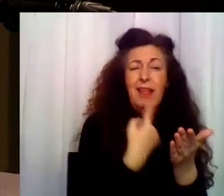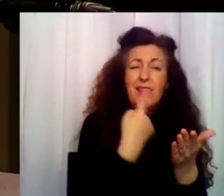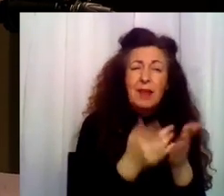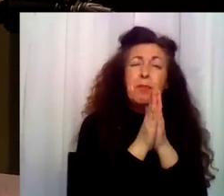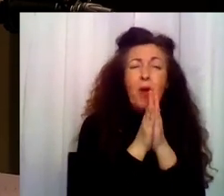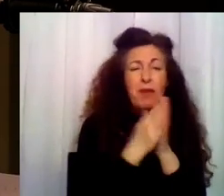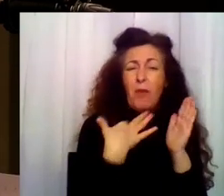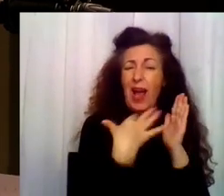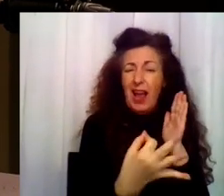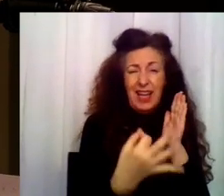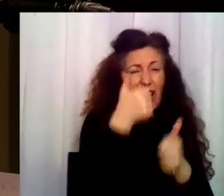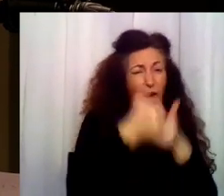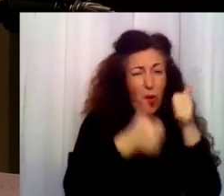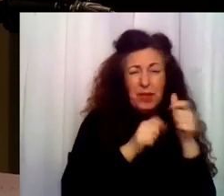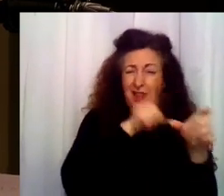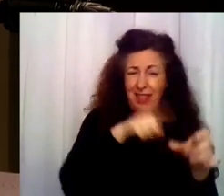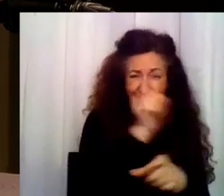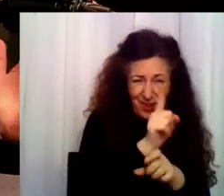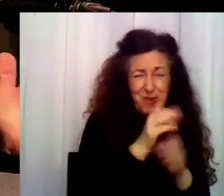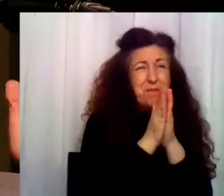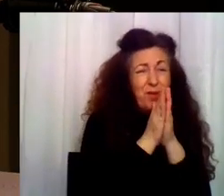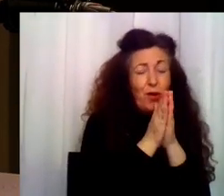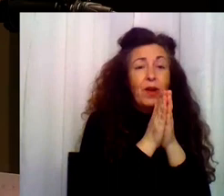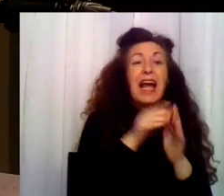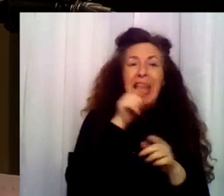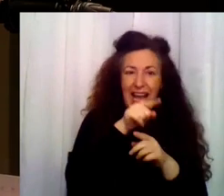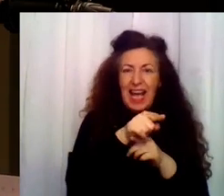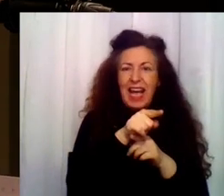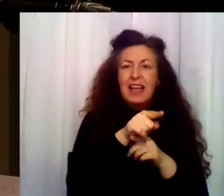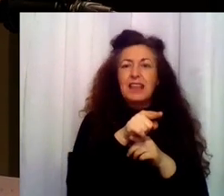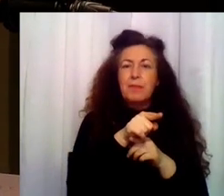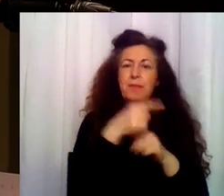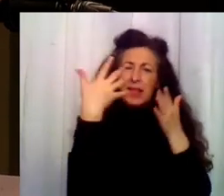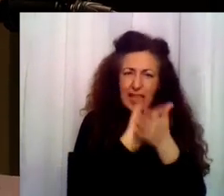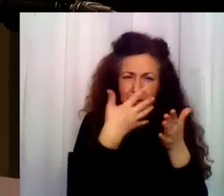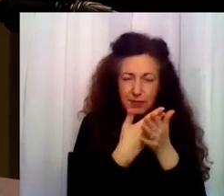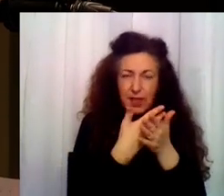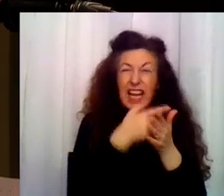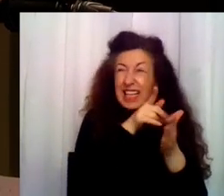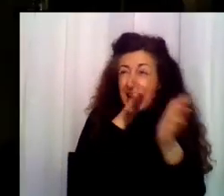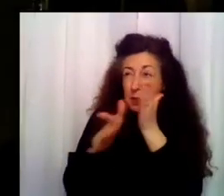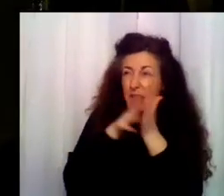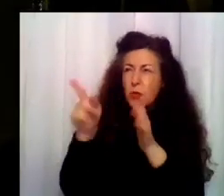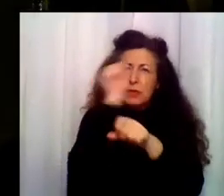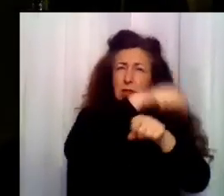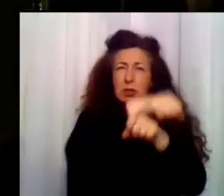no me elijas, no quiero esa vida. Ella estaba empezando a explicarte. ¿La escuchabas cuando hablaba?